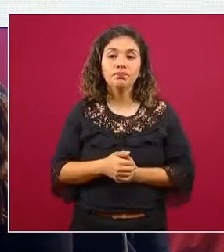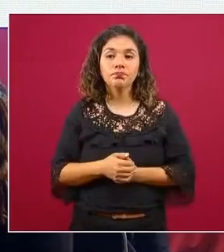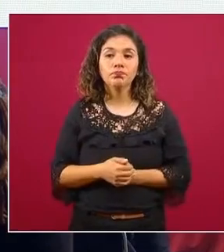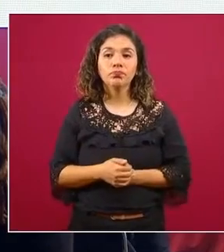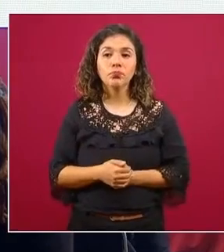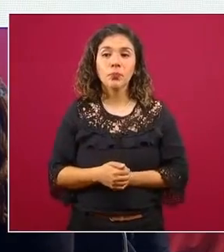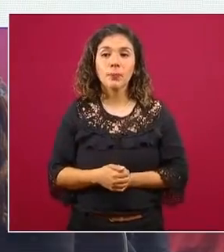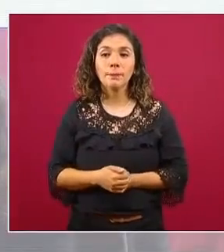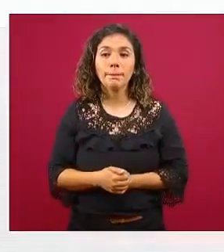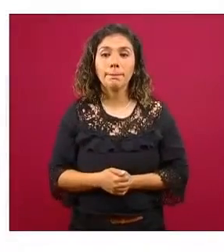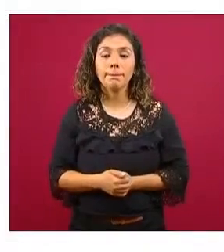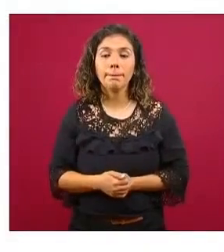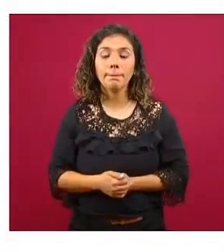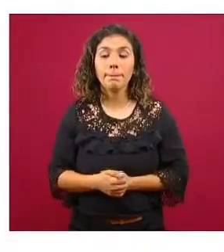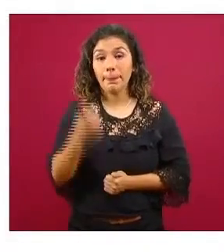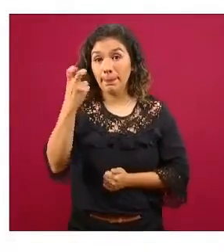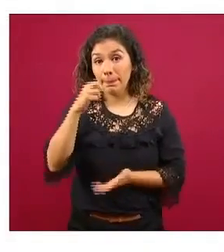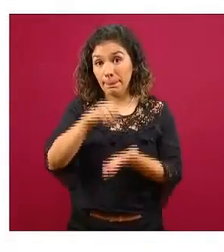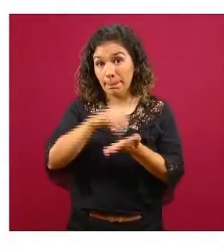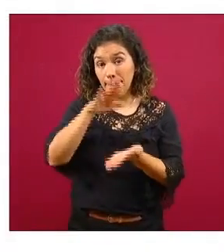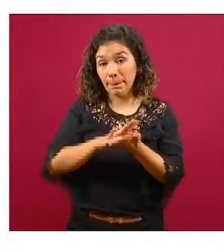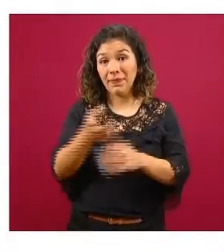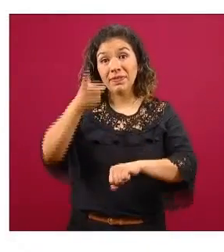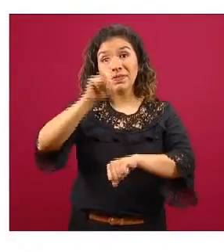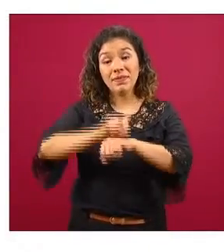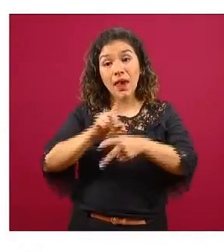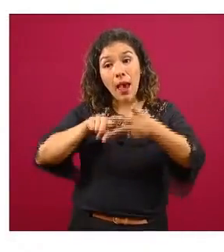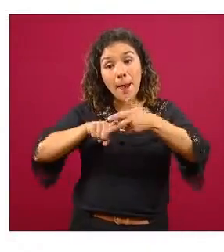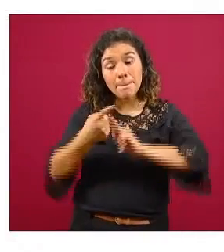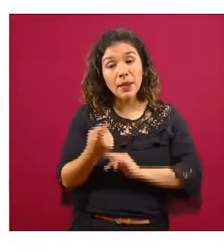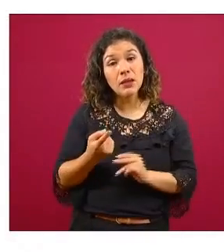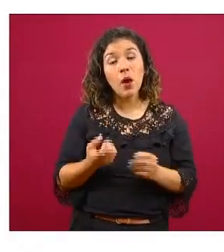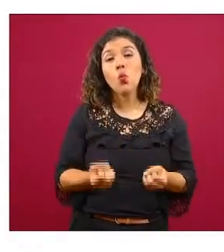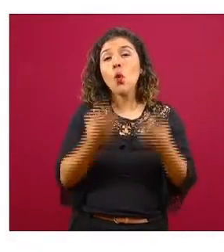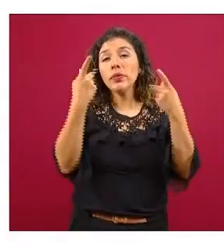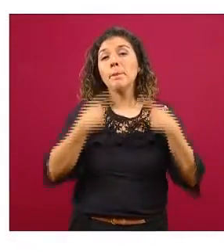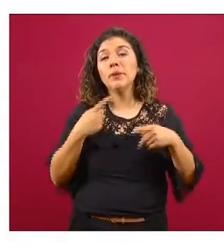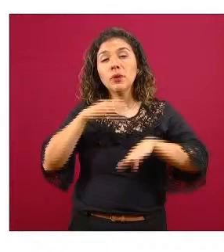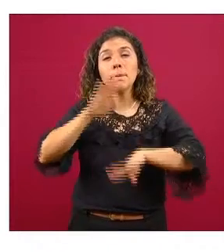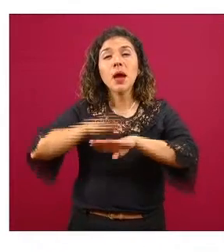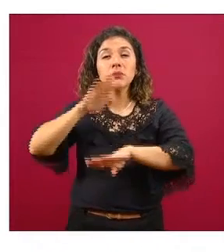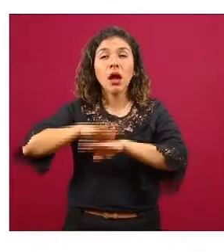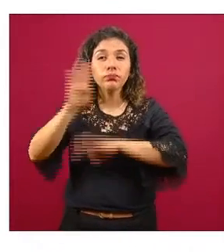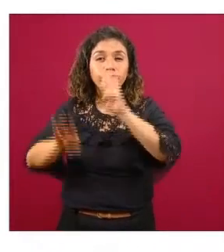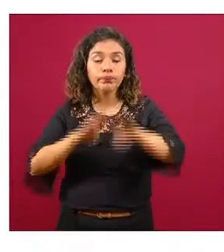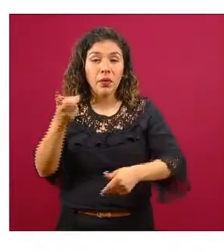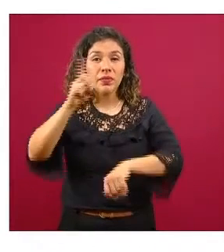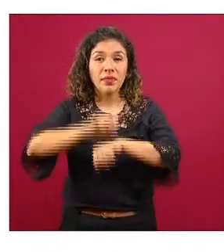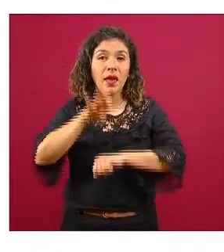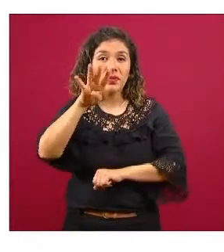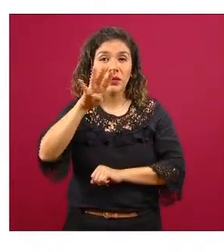tendencia como les mencionaba el modelo nos marcó como el día en que inició el exceso de mortalidad en Ciudad de México el 19 de abril